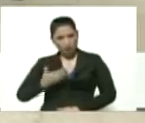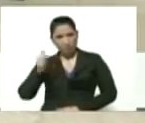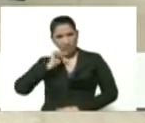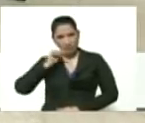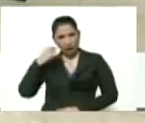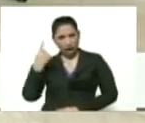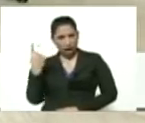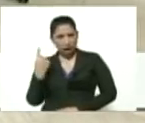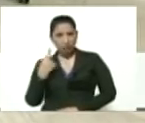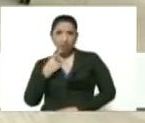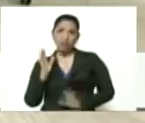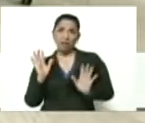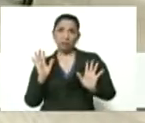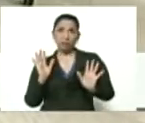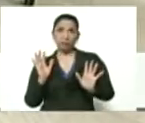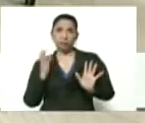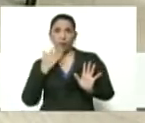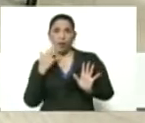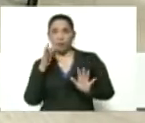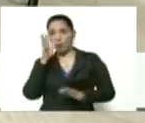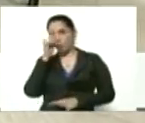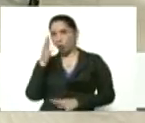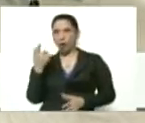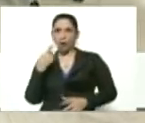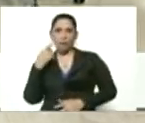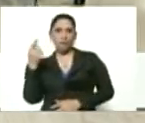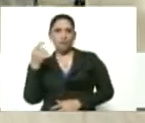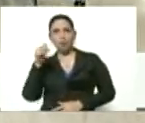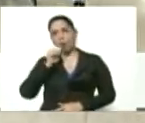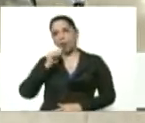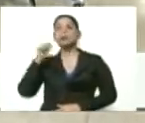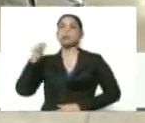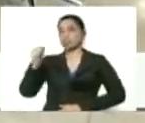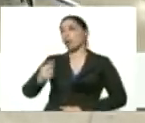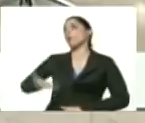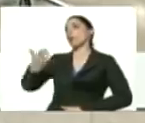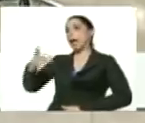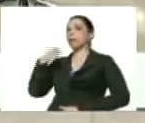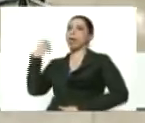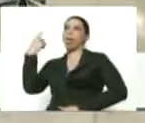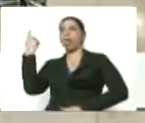Dirá un echador de broma borracho que me esté escuchando, claro que es esencial.